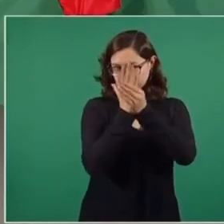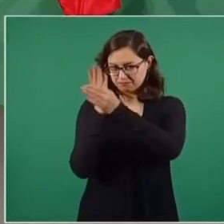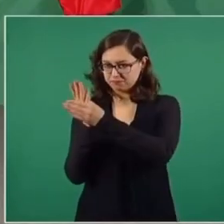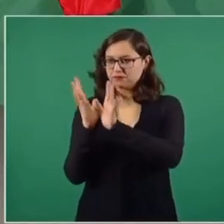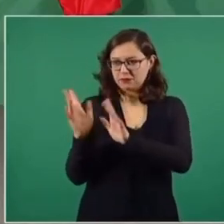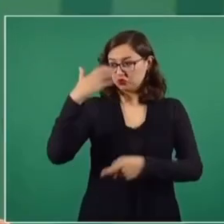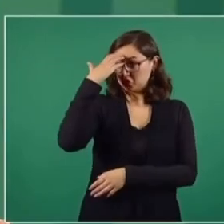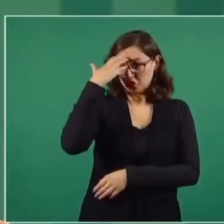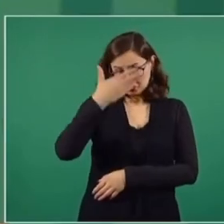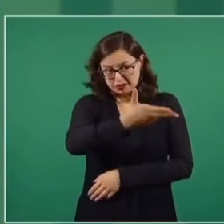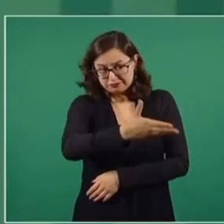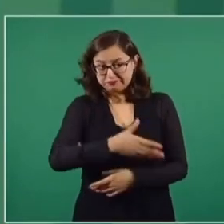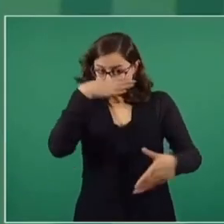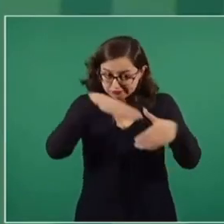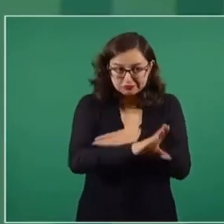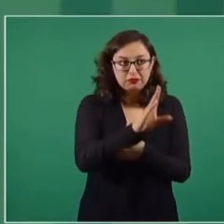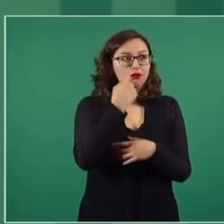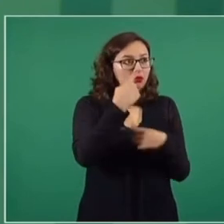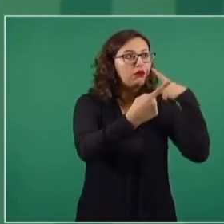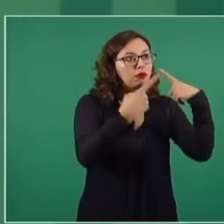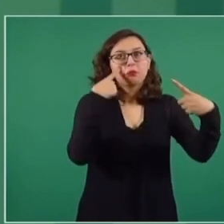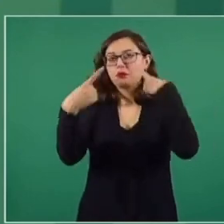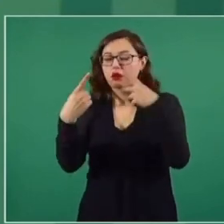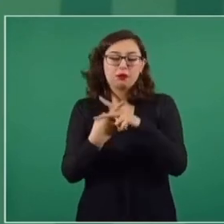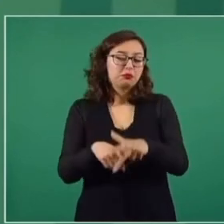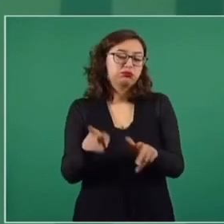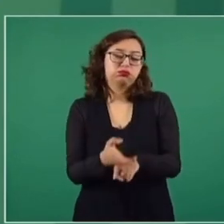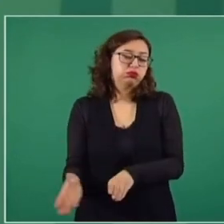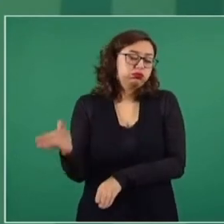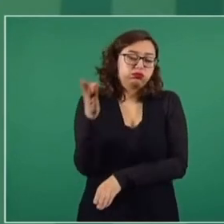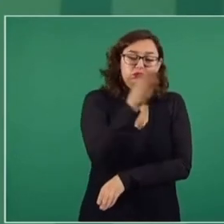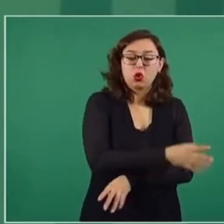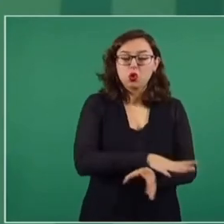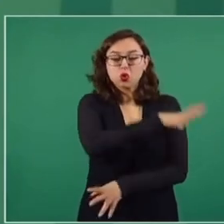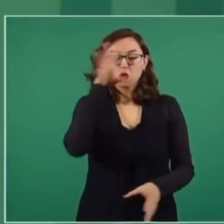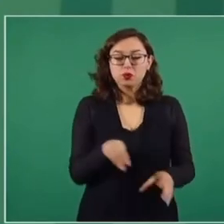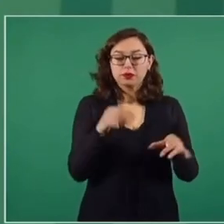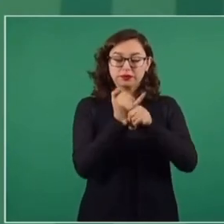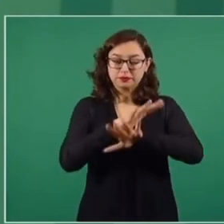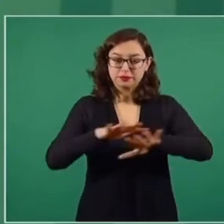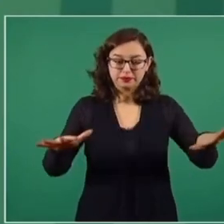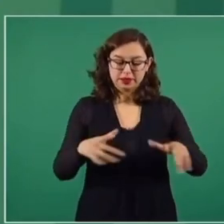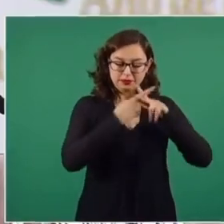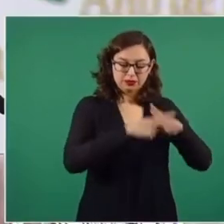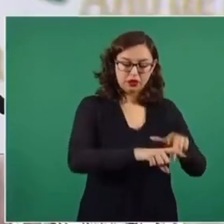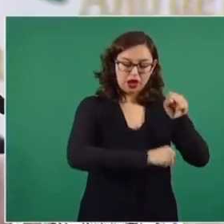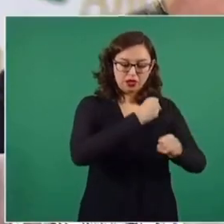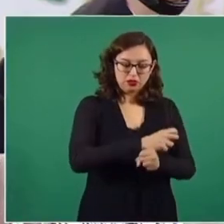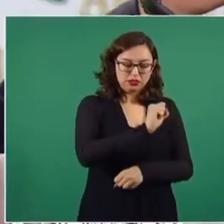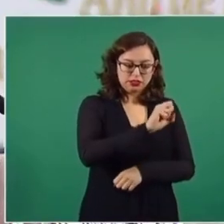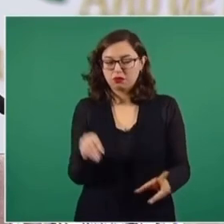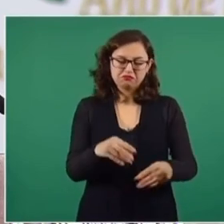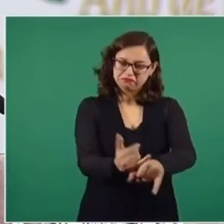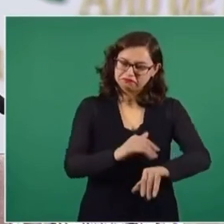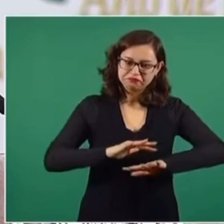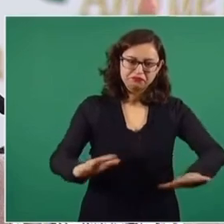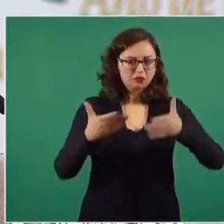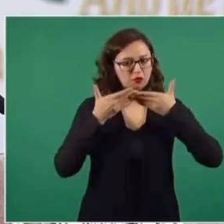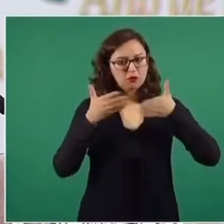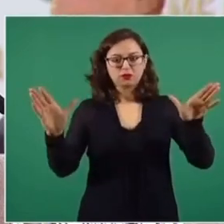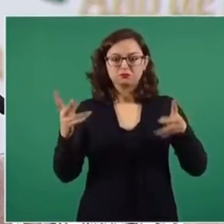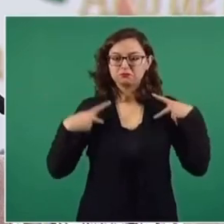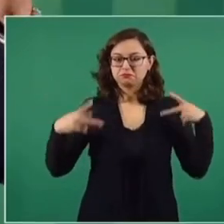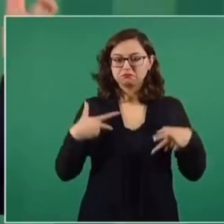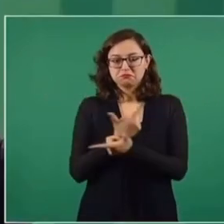podredumbre. De lo que sucedió con la guerra sucia, todo lo que se tenga, lo que haya del 68, hasta la fecha, para que